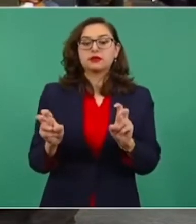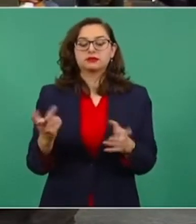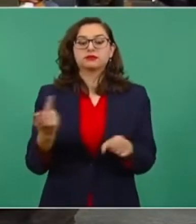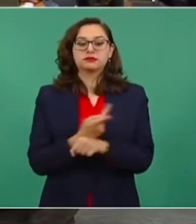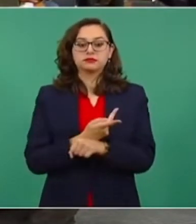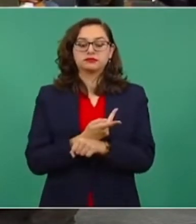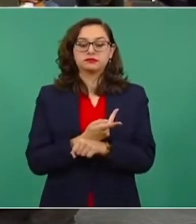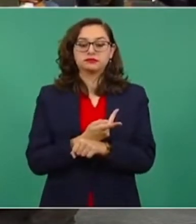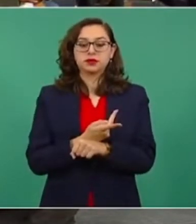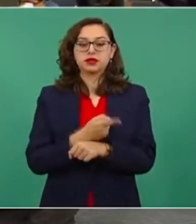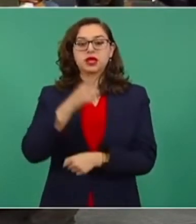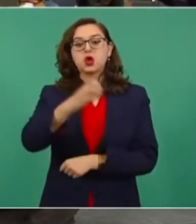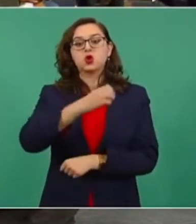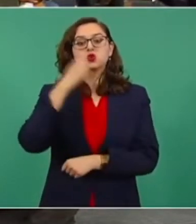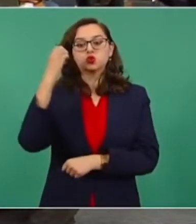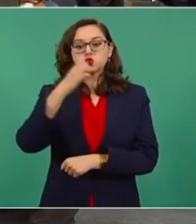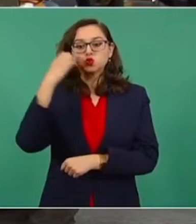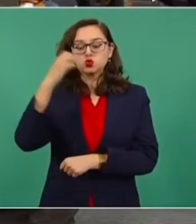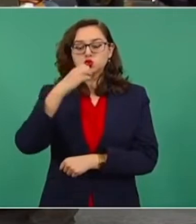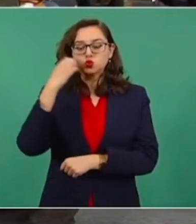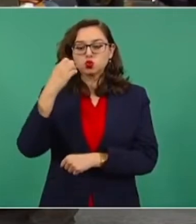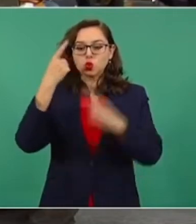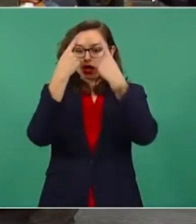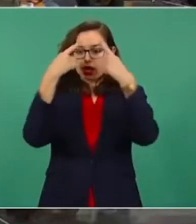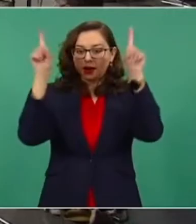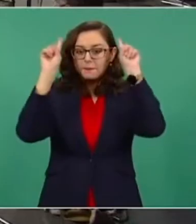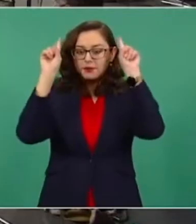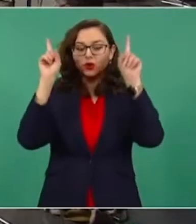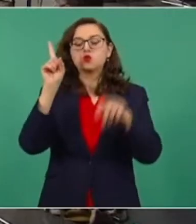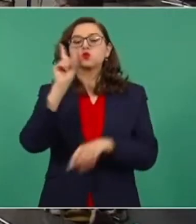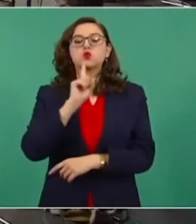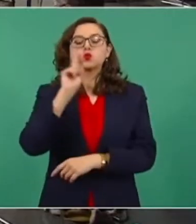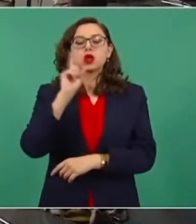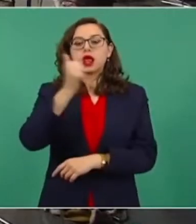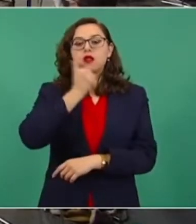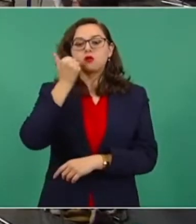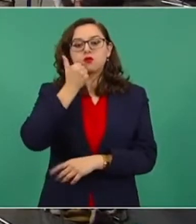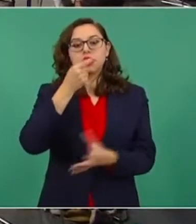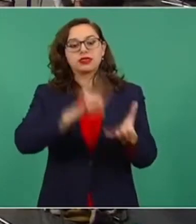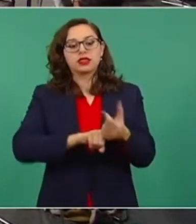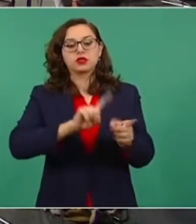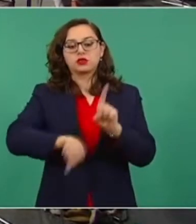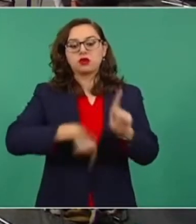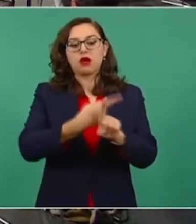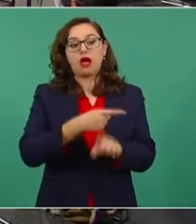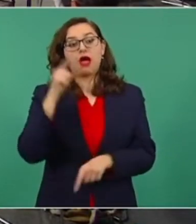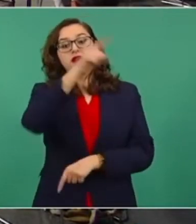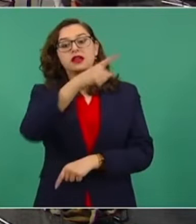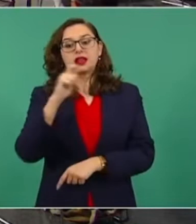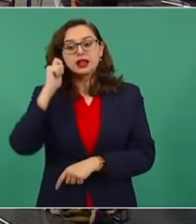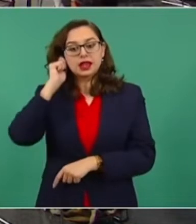la Escuela Naval una compañera, bueno, una alumna de este centro en La Paz, Baja California,